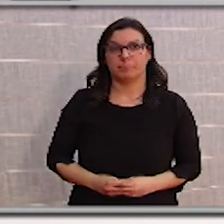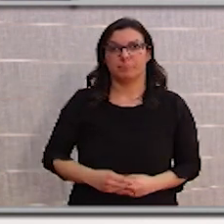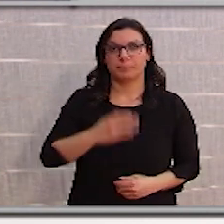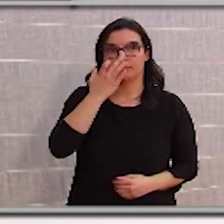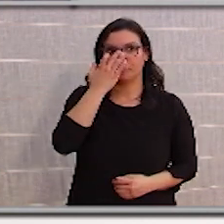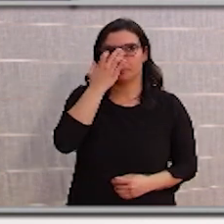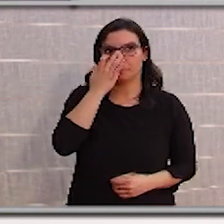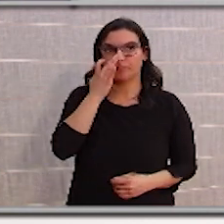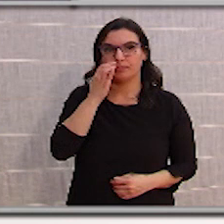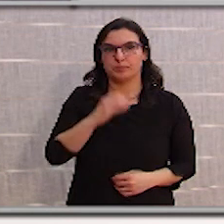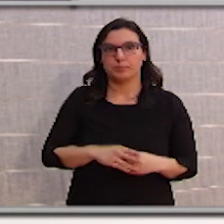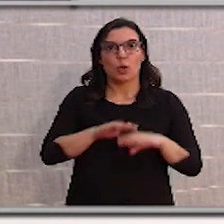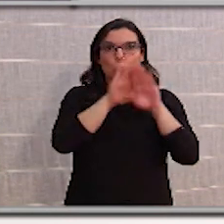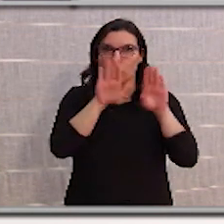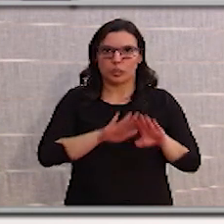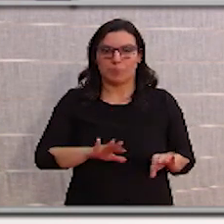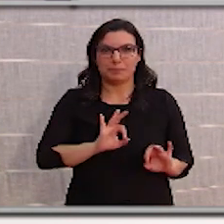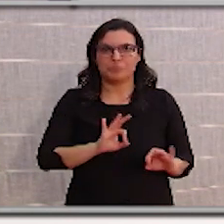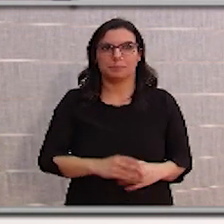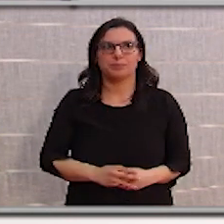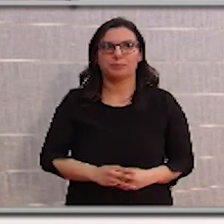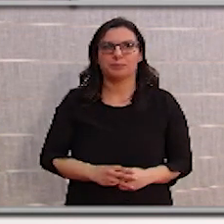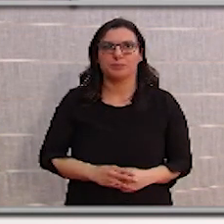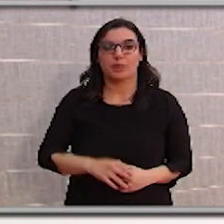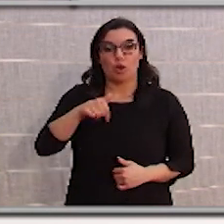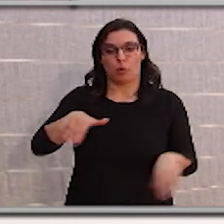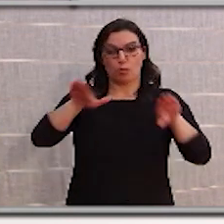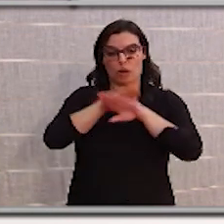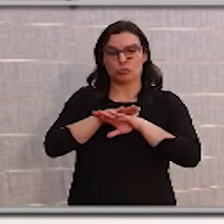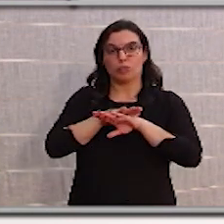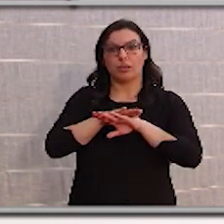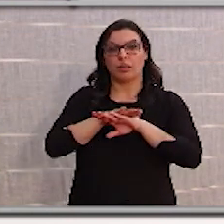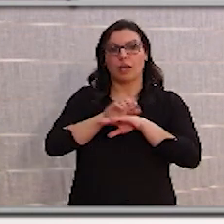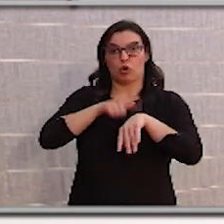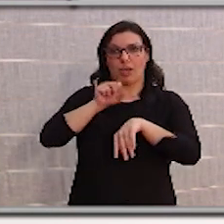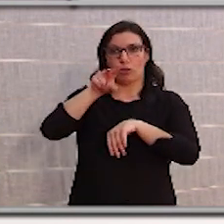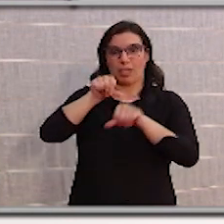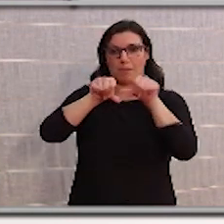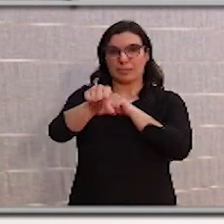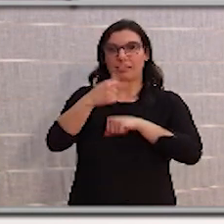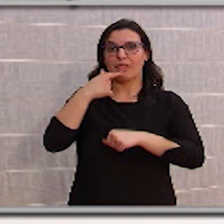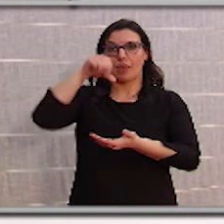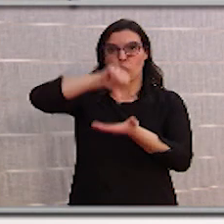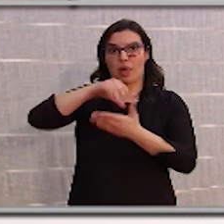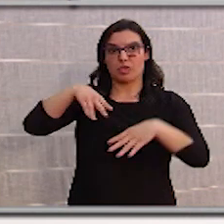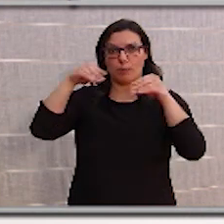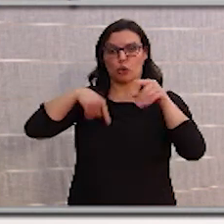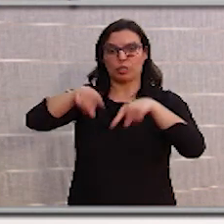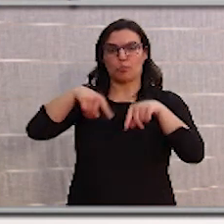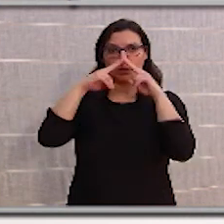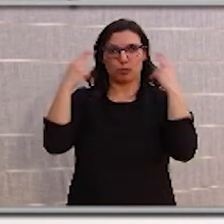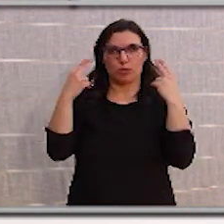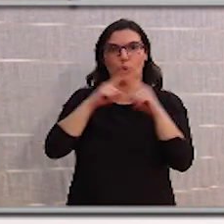La última, María. La última. La verdad es que se ha entendido desde el transporte público que es de los grupos que se